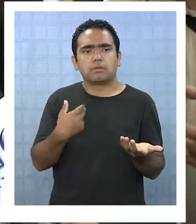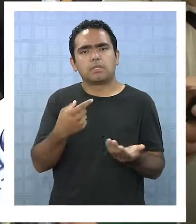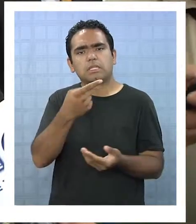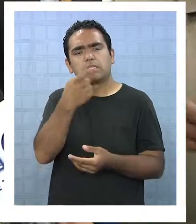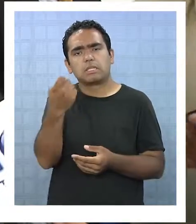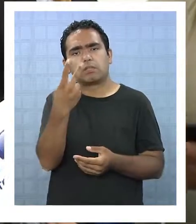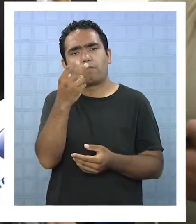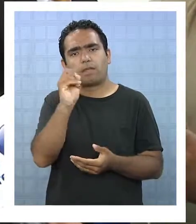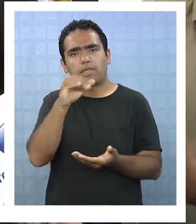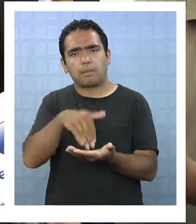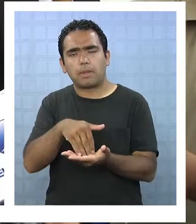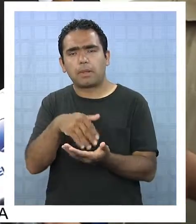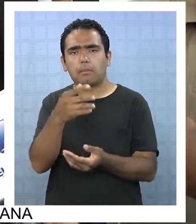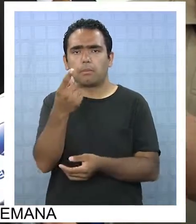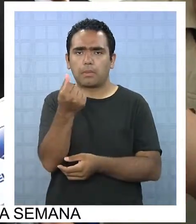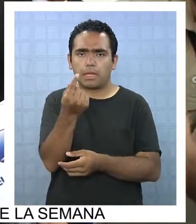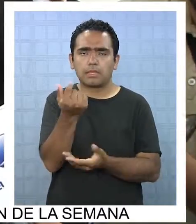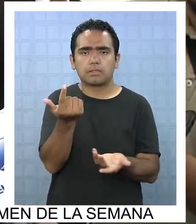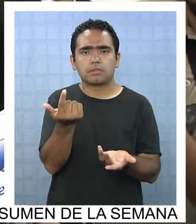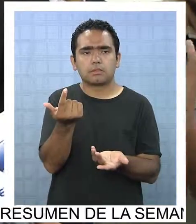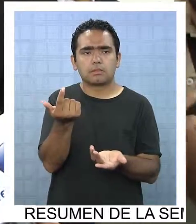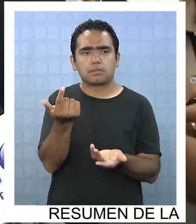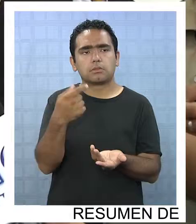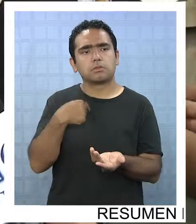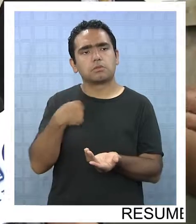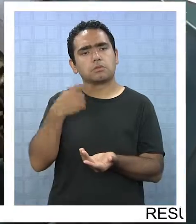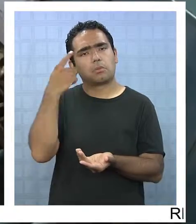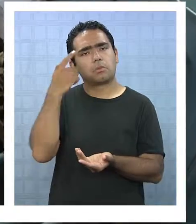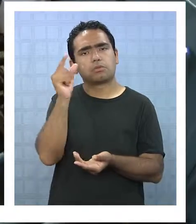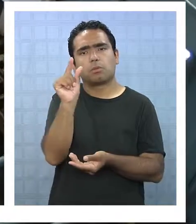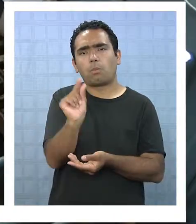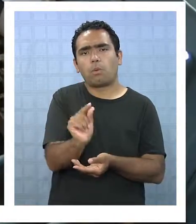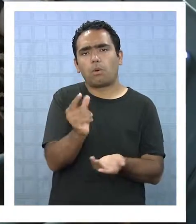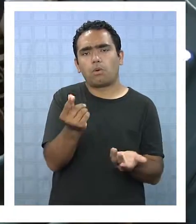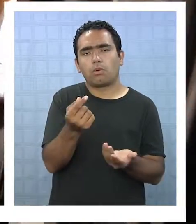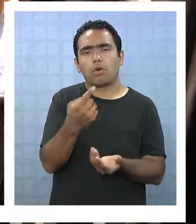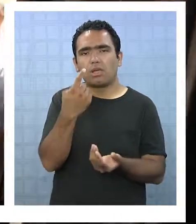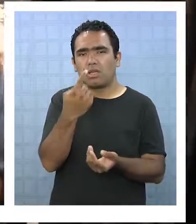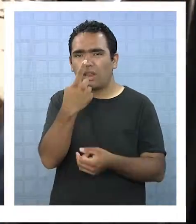120.000 pesos y no sé si usted se da cuenta yo lo encuentro muy poco al año.